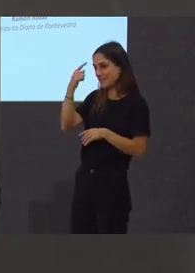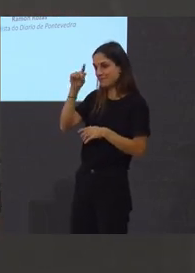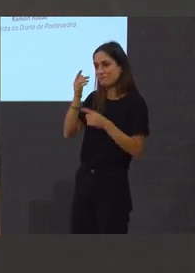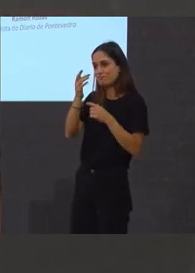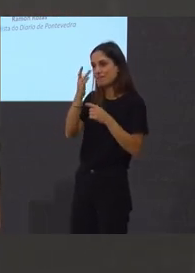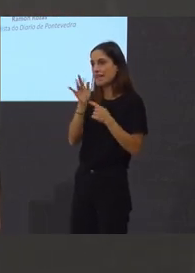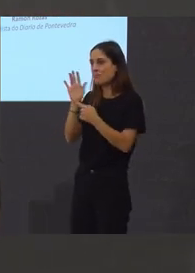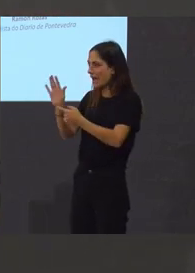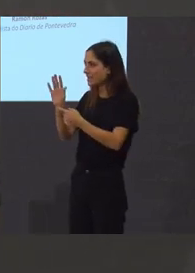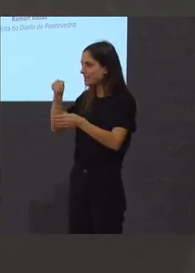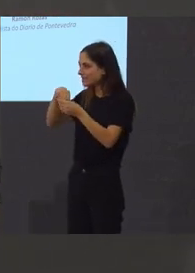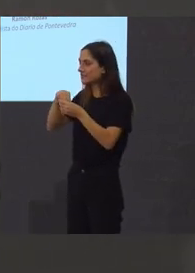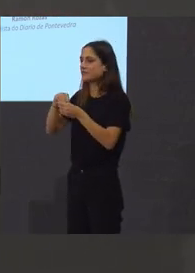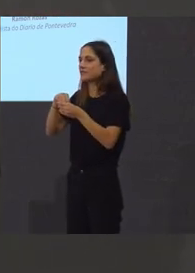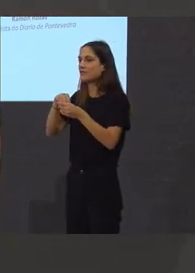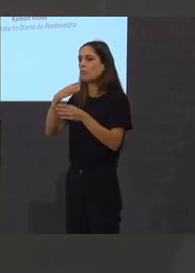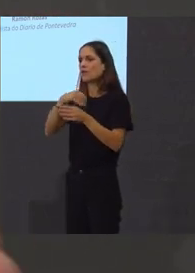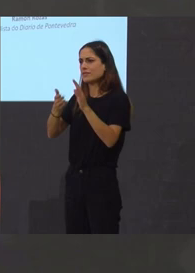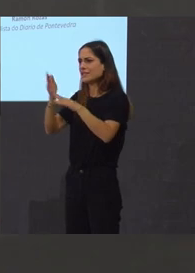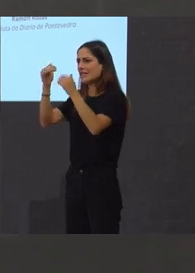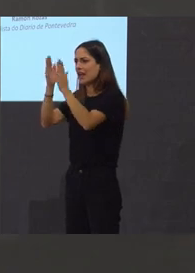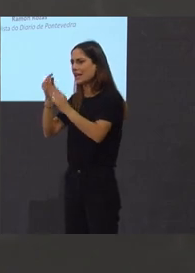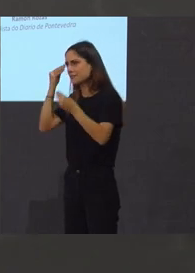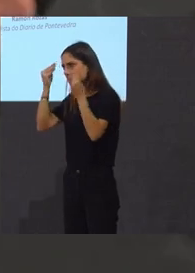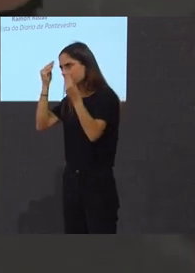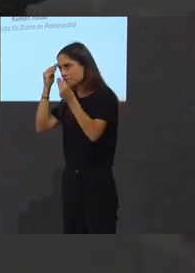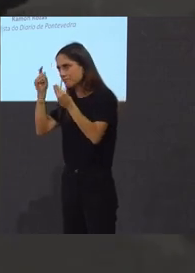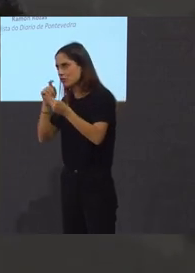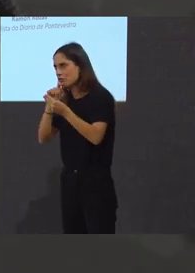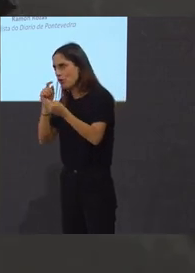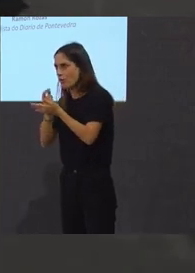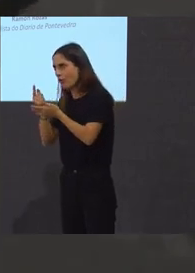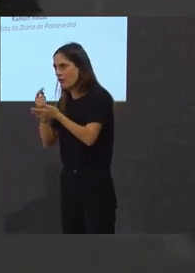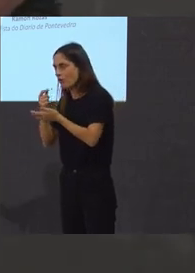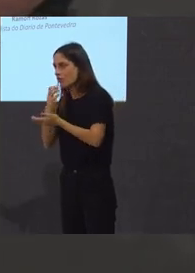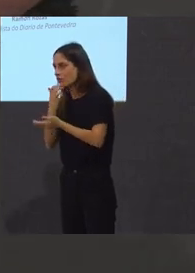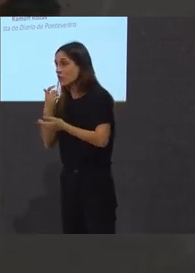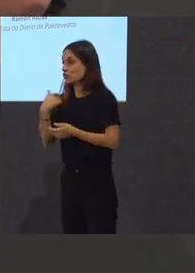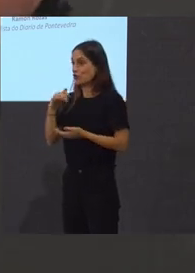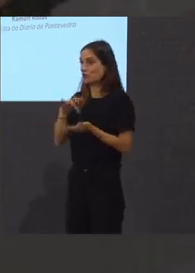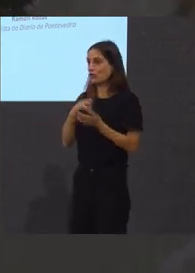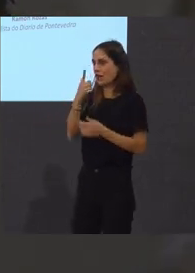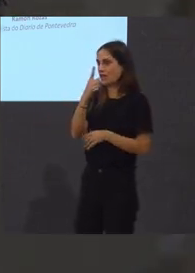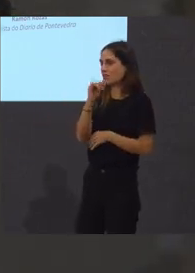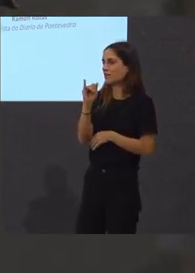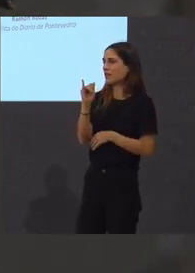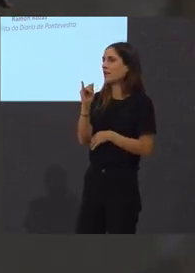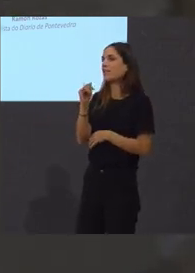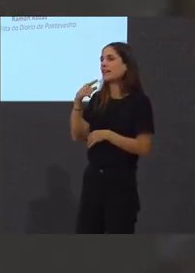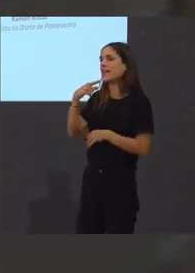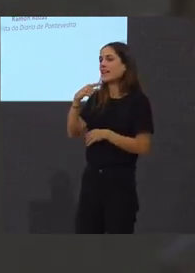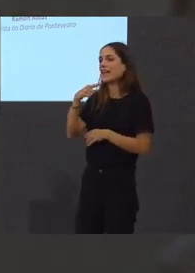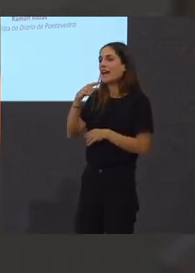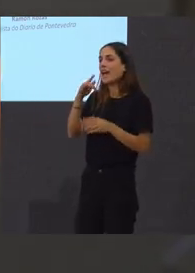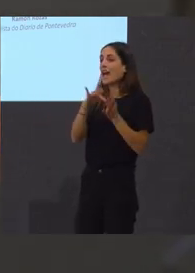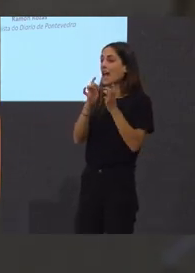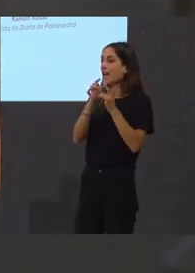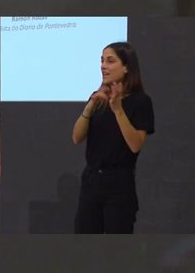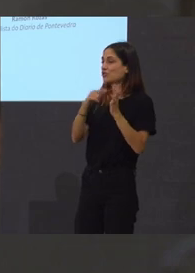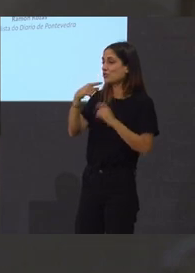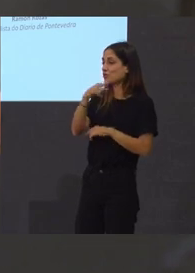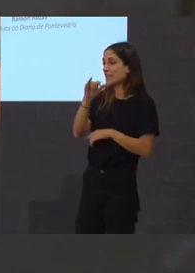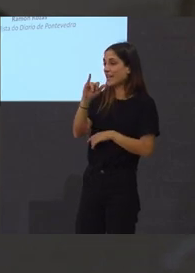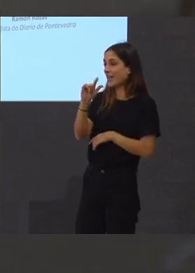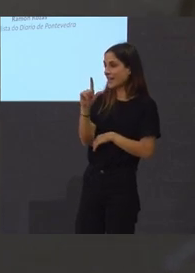con Gil con Jesús Gil eu fixen un sabéis Jesús Gil no jacuzzi co teléfono non tens esa imaxe bueno pois eu